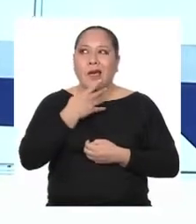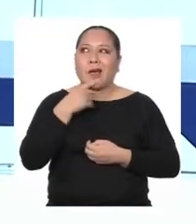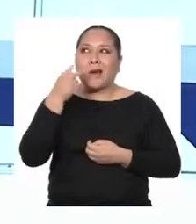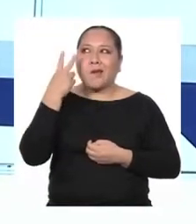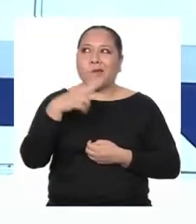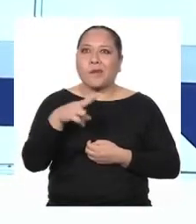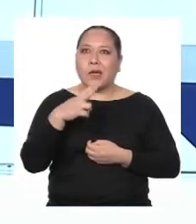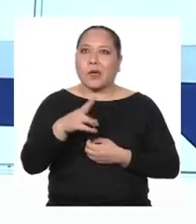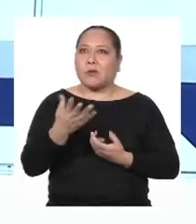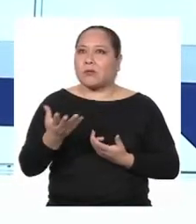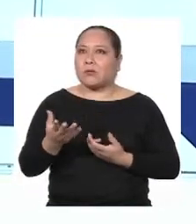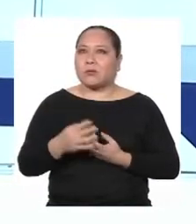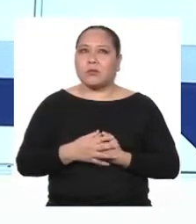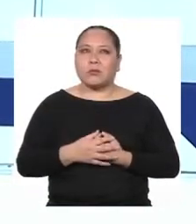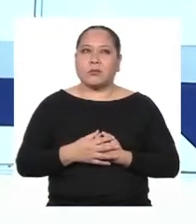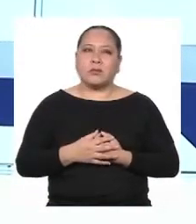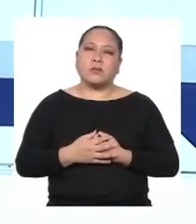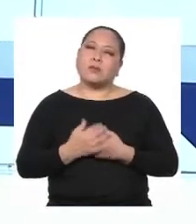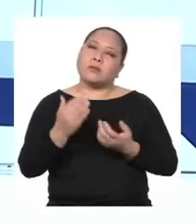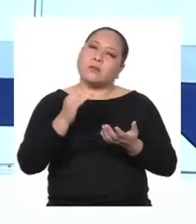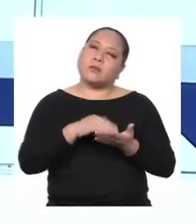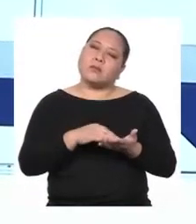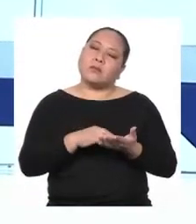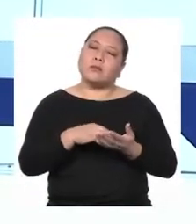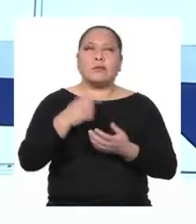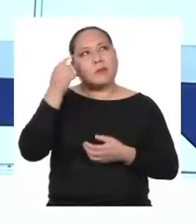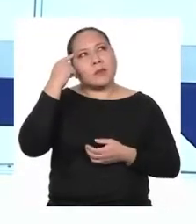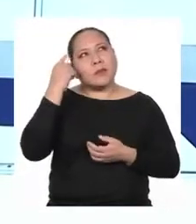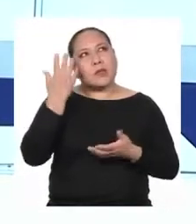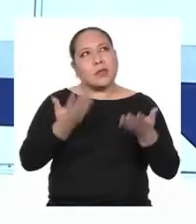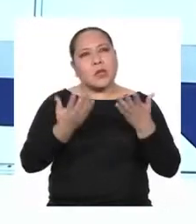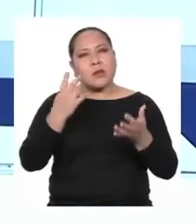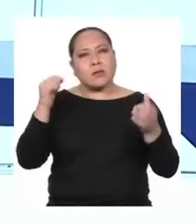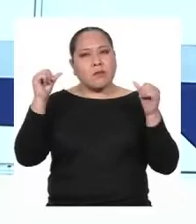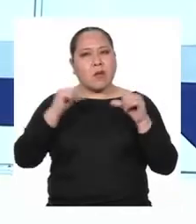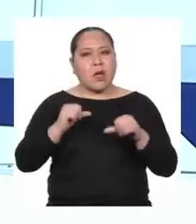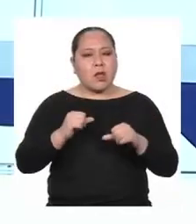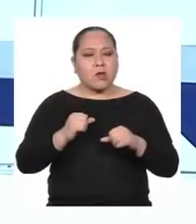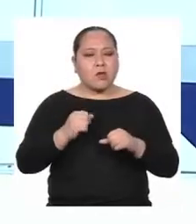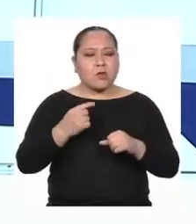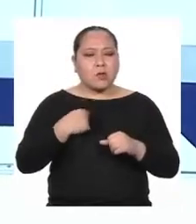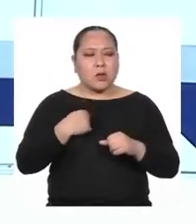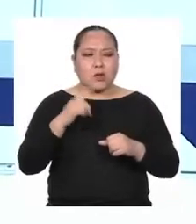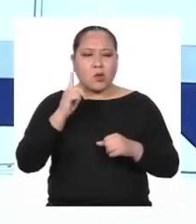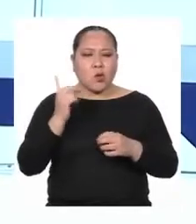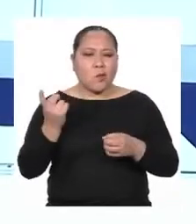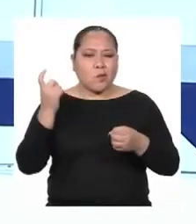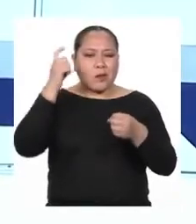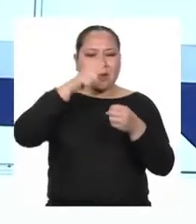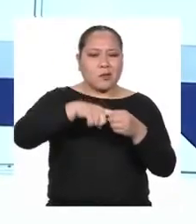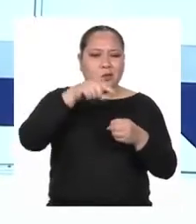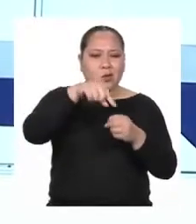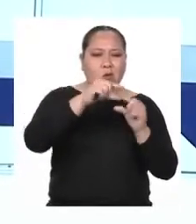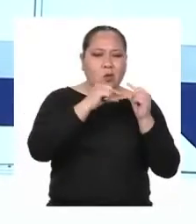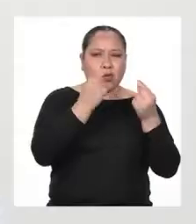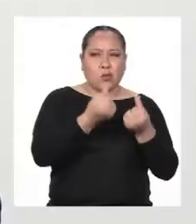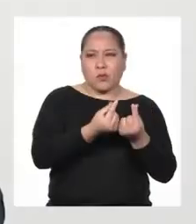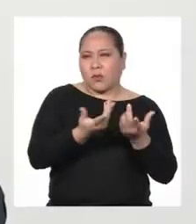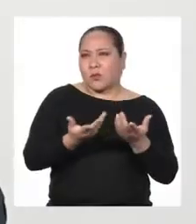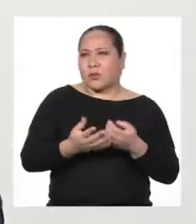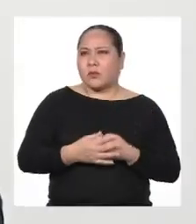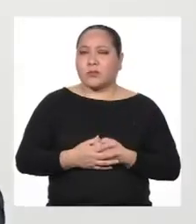Entonces, ¿puede ser que pensemos que es malo por sentir que no pertenecemos a un determinado grupo?